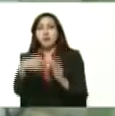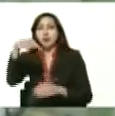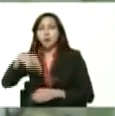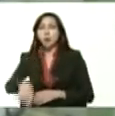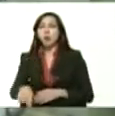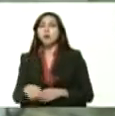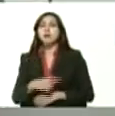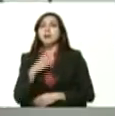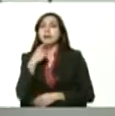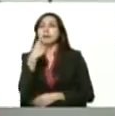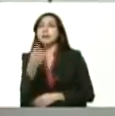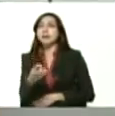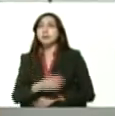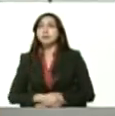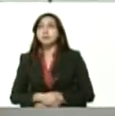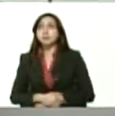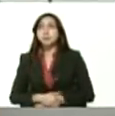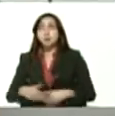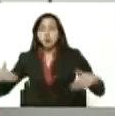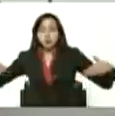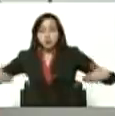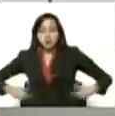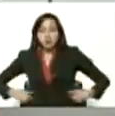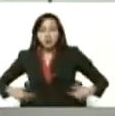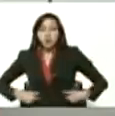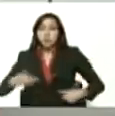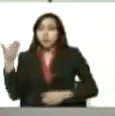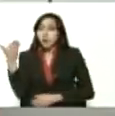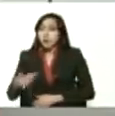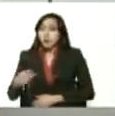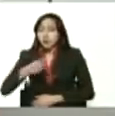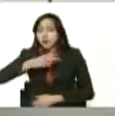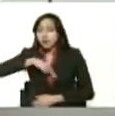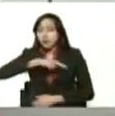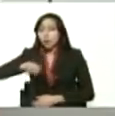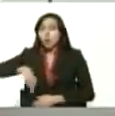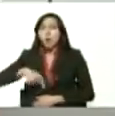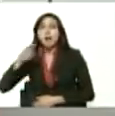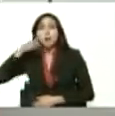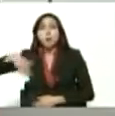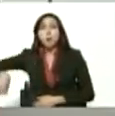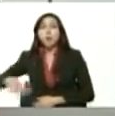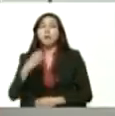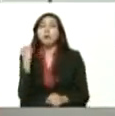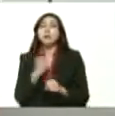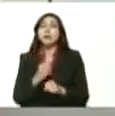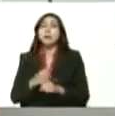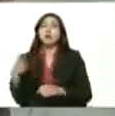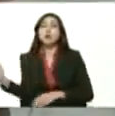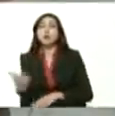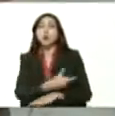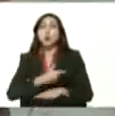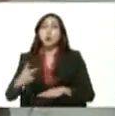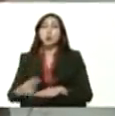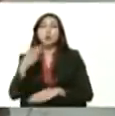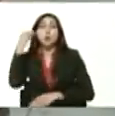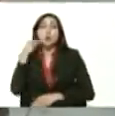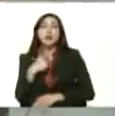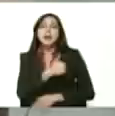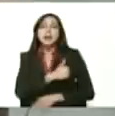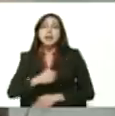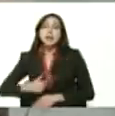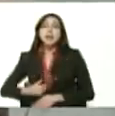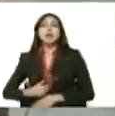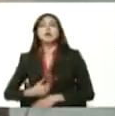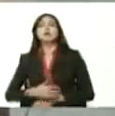mencionando un esfuerzo inmenso de nuestro pueblo trabajador y del gobierno bolivariano le quiero dejar en el